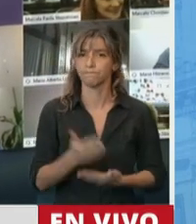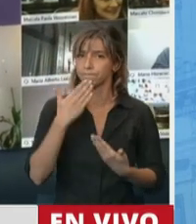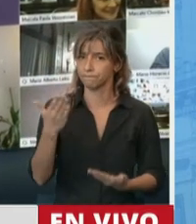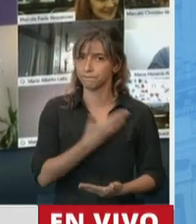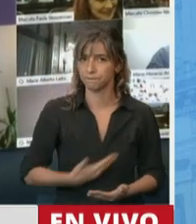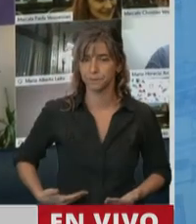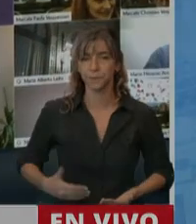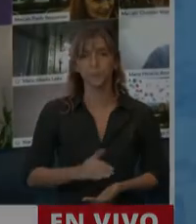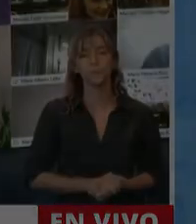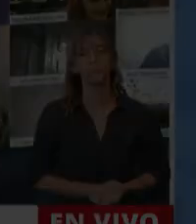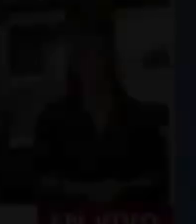presidente. Gracias, diputado.